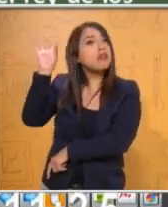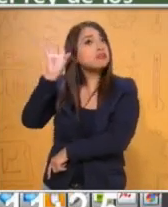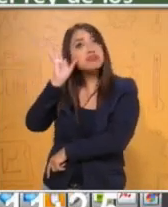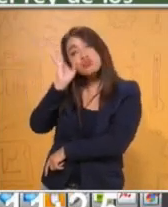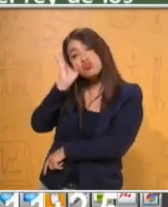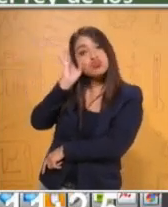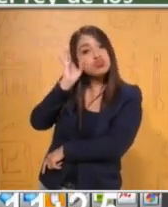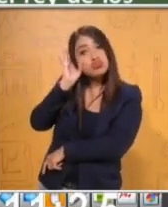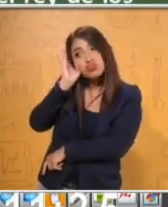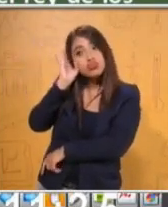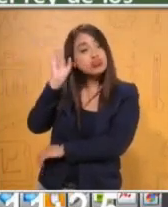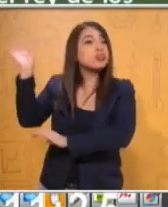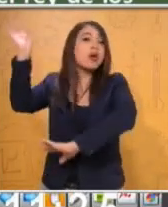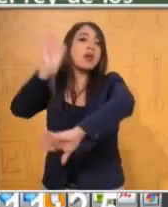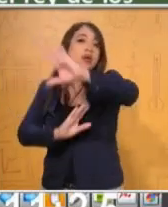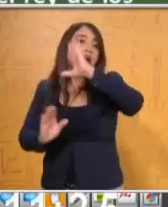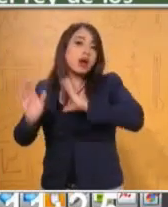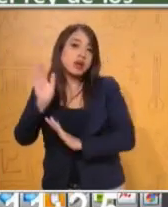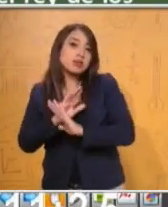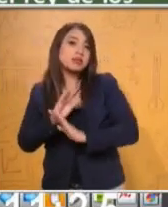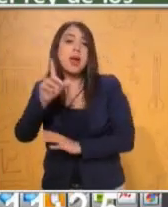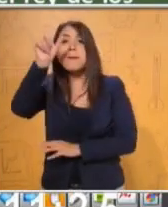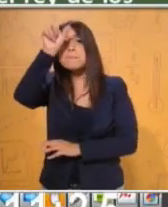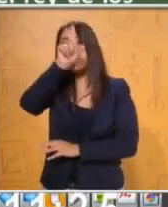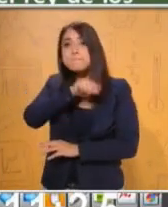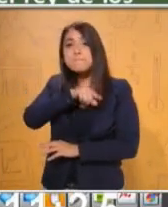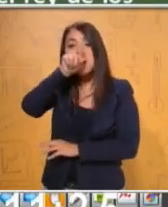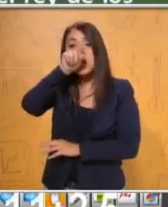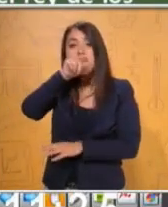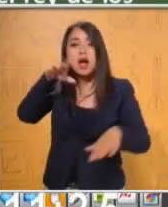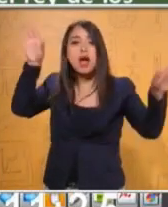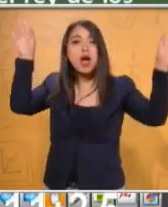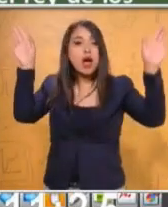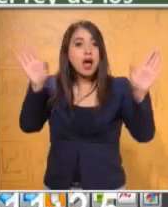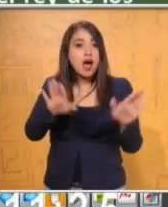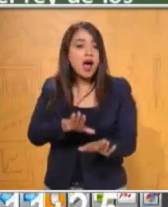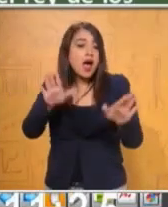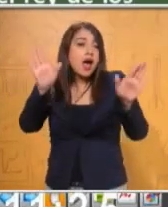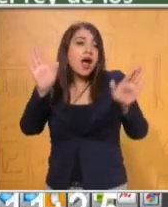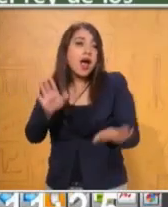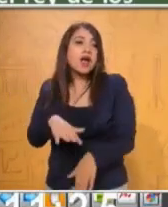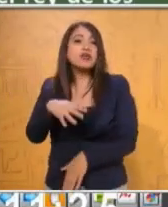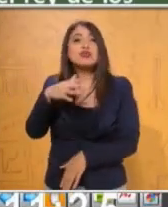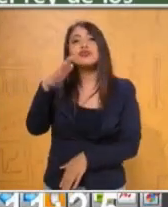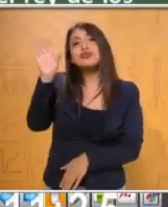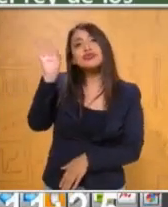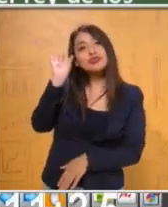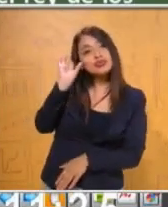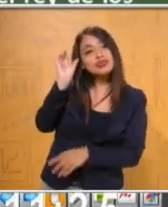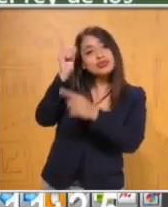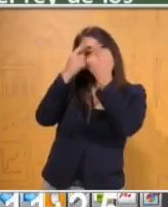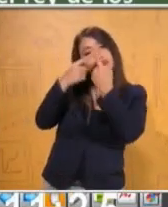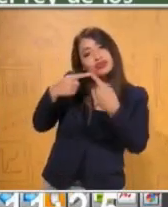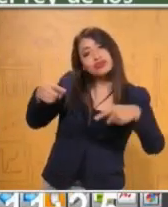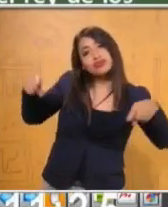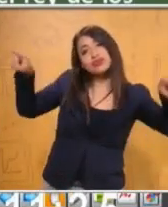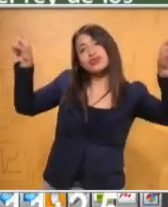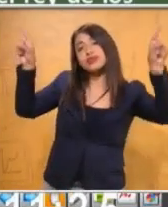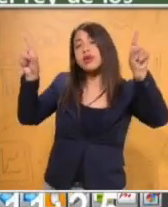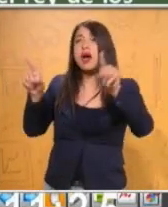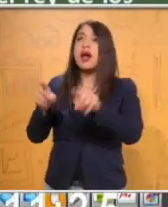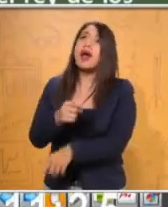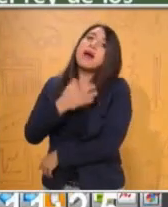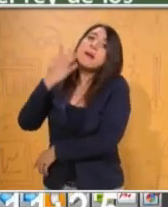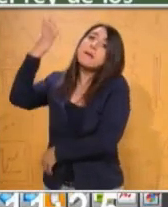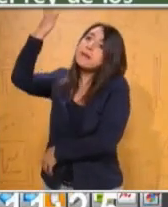pájaro en su jardín que le pareció escuchar la música más bella del mundo. Entonces, el